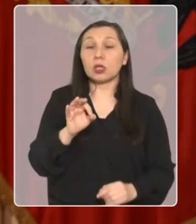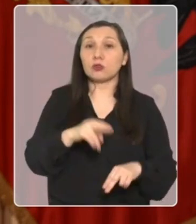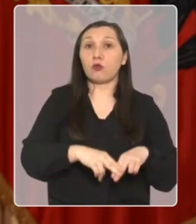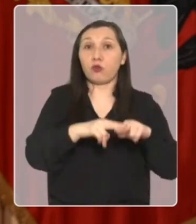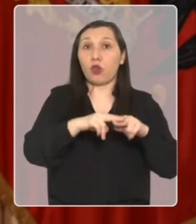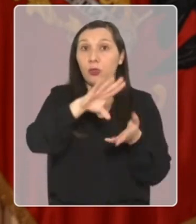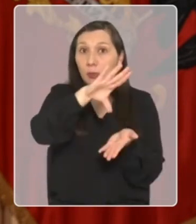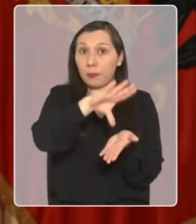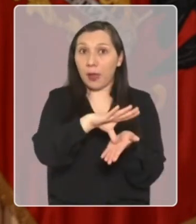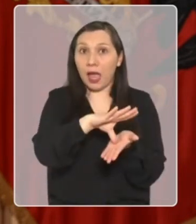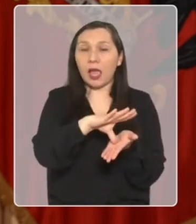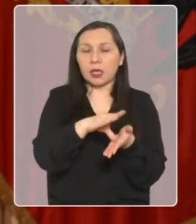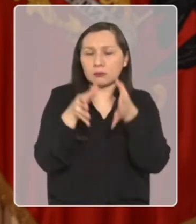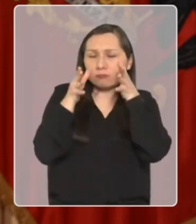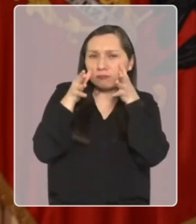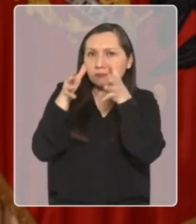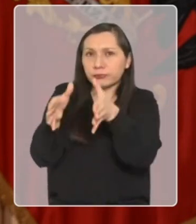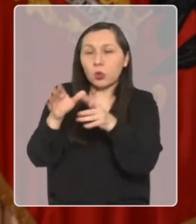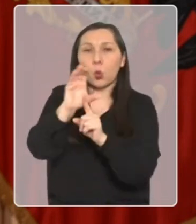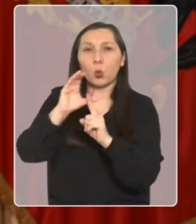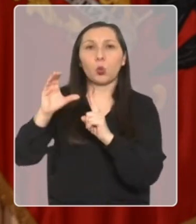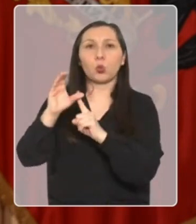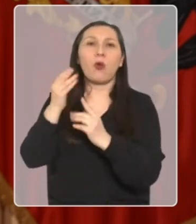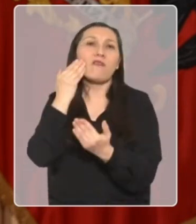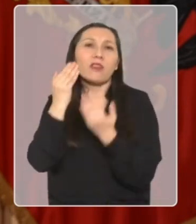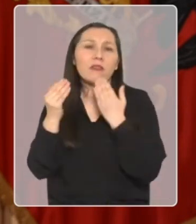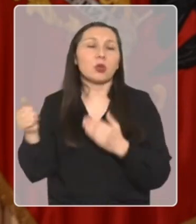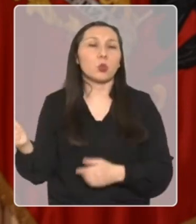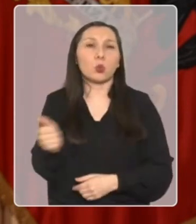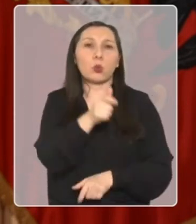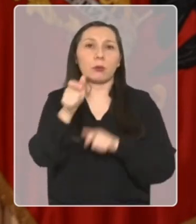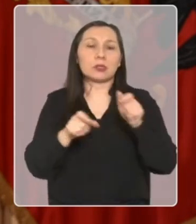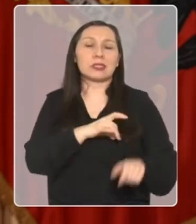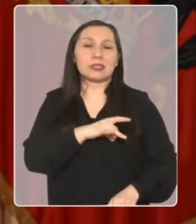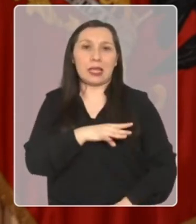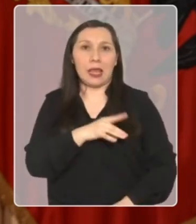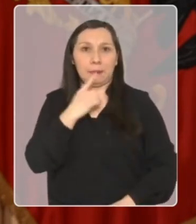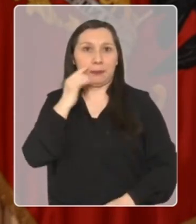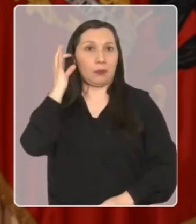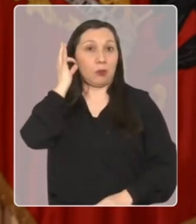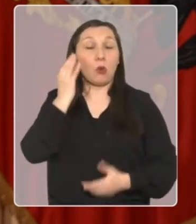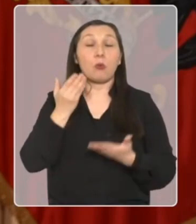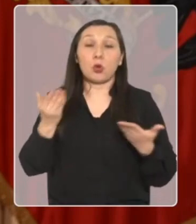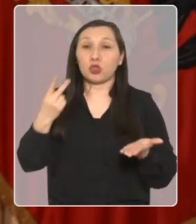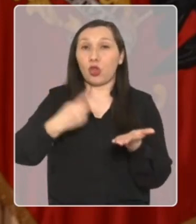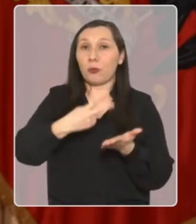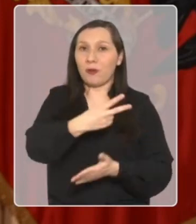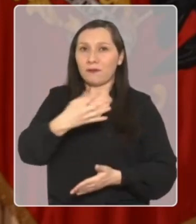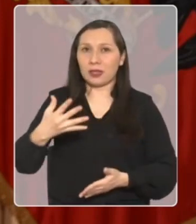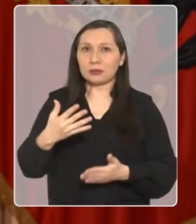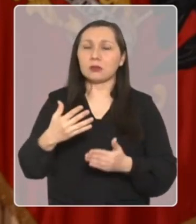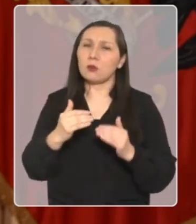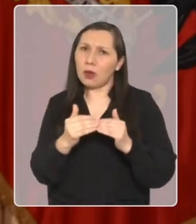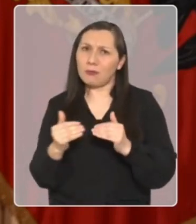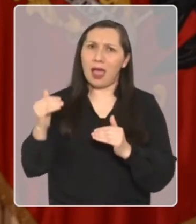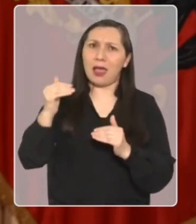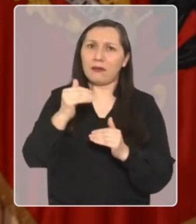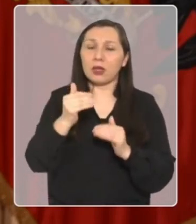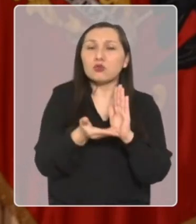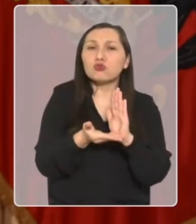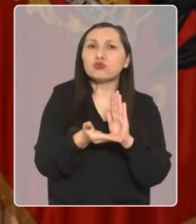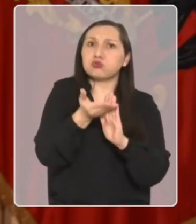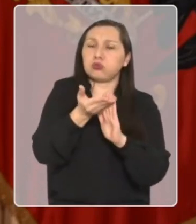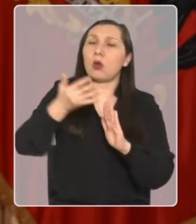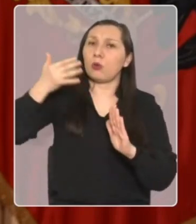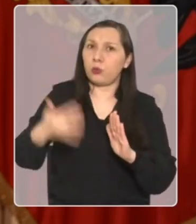1% del presupuesto de la nación esté dedicado a las culturas en beneficio de todos los chilenos y chilenas. Por ello, este 2025 daremos